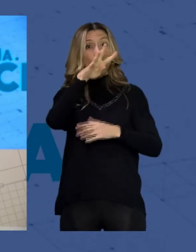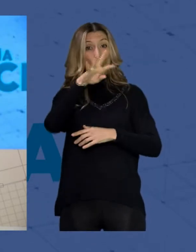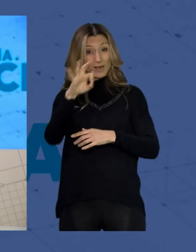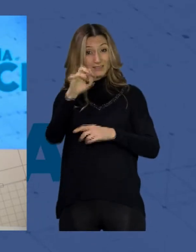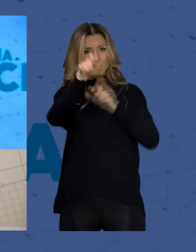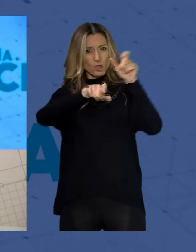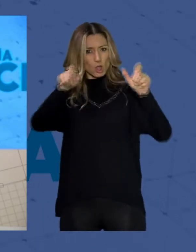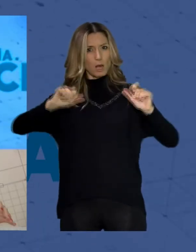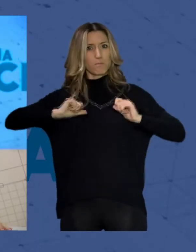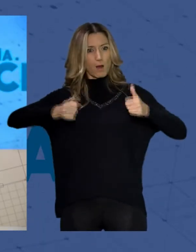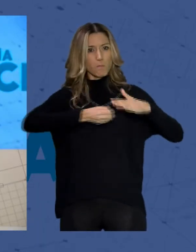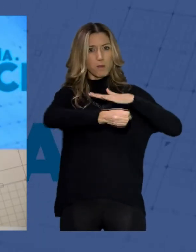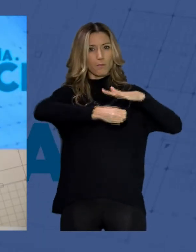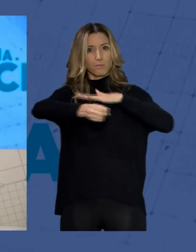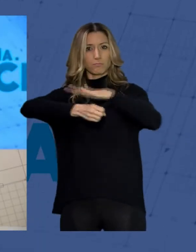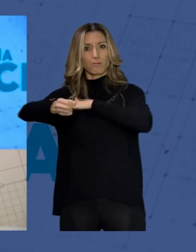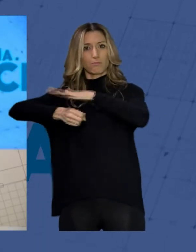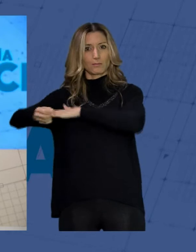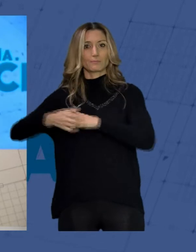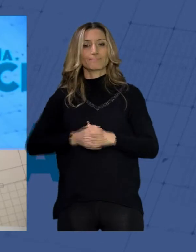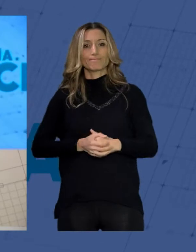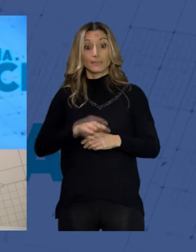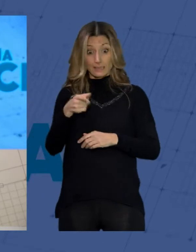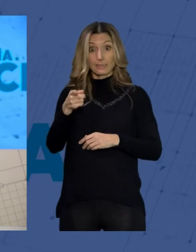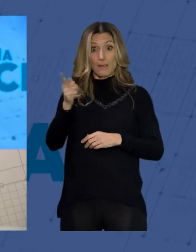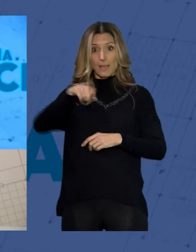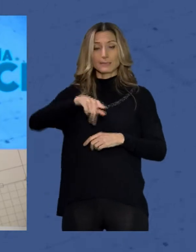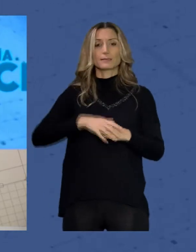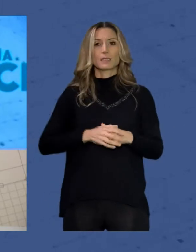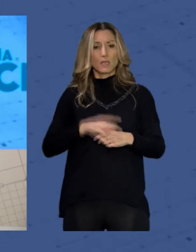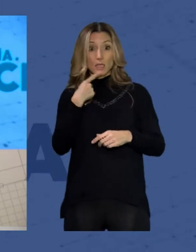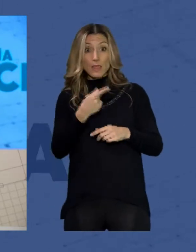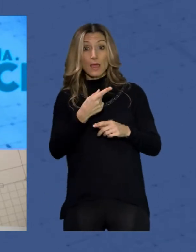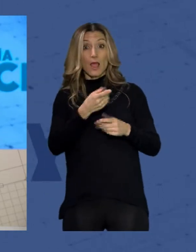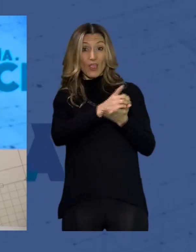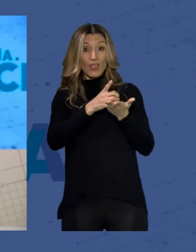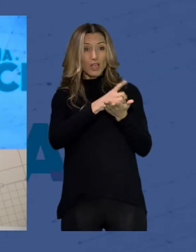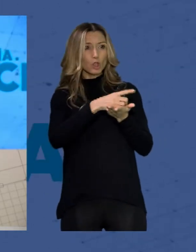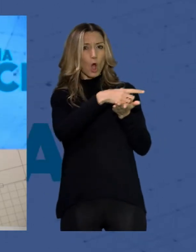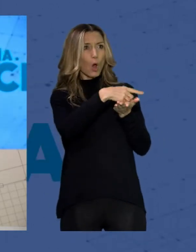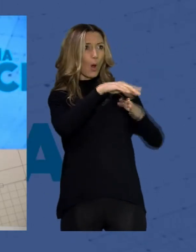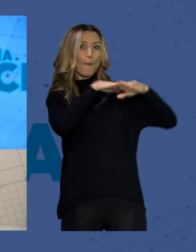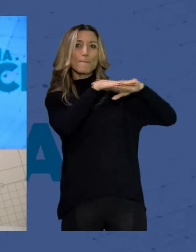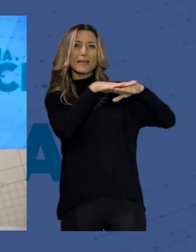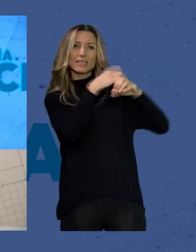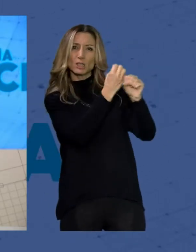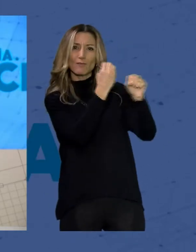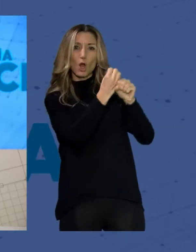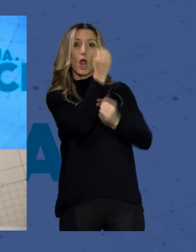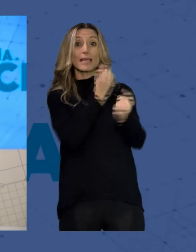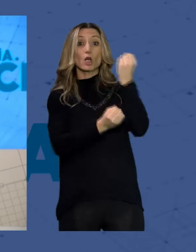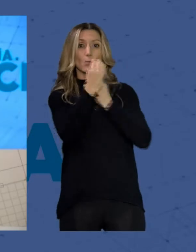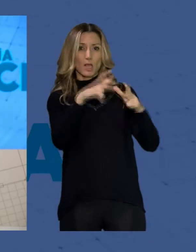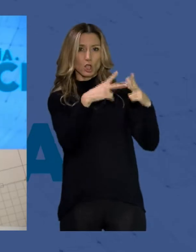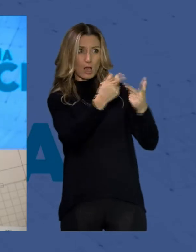personas que han accedido a un puesto de trabajo en este mes, según los datos facilitados por el Ministerio de Trabajo y de Economía Social.